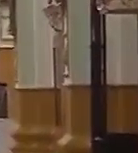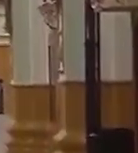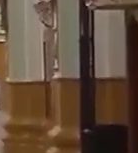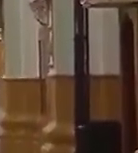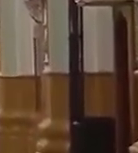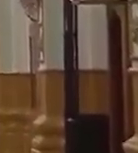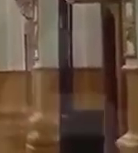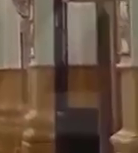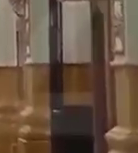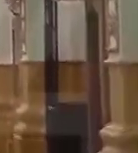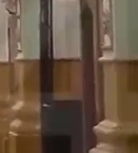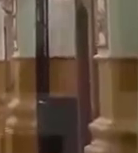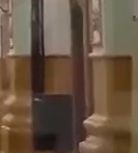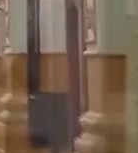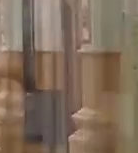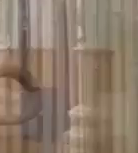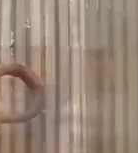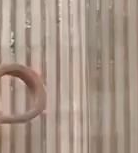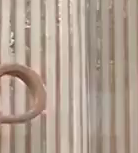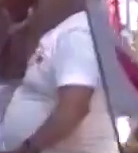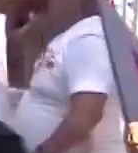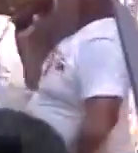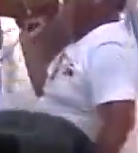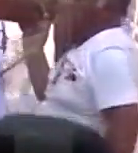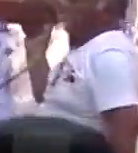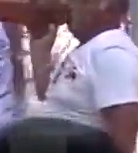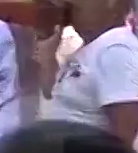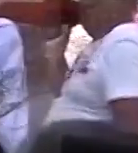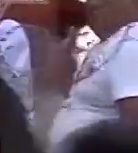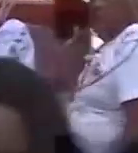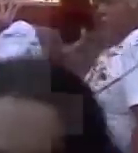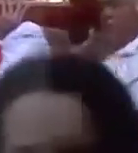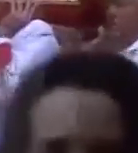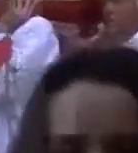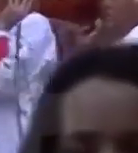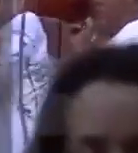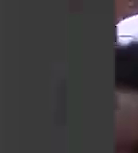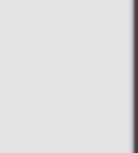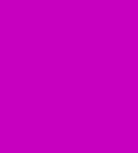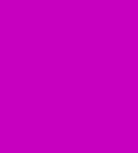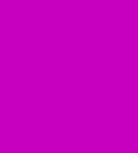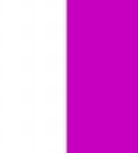Llegará este viernes a la parroquia de San José, la reliquia de San Judas Tadeo.